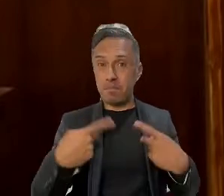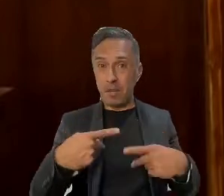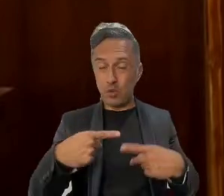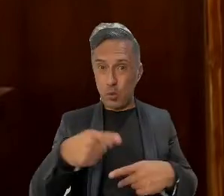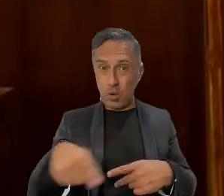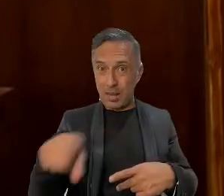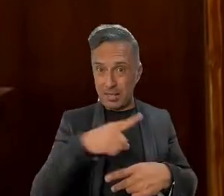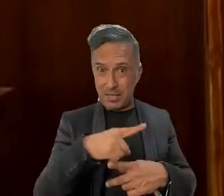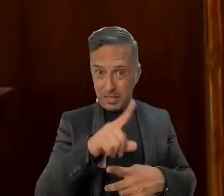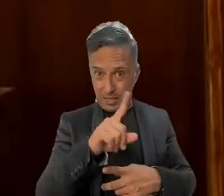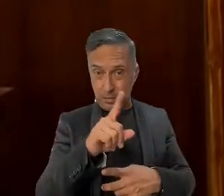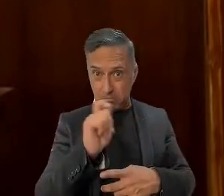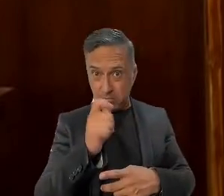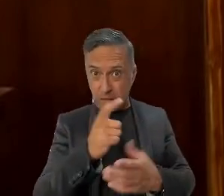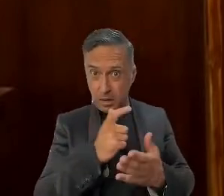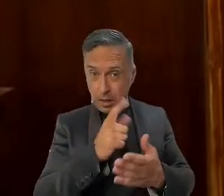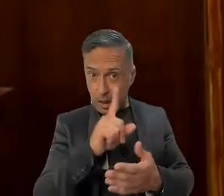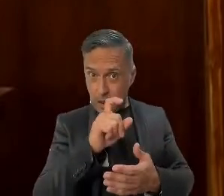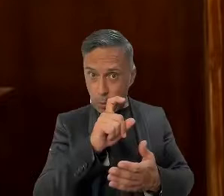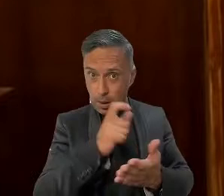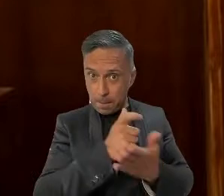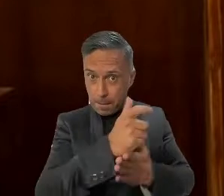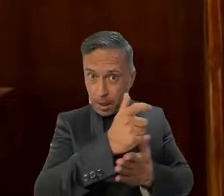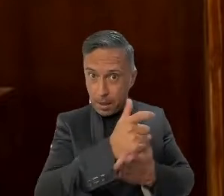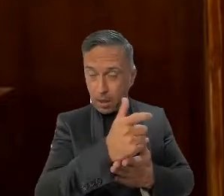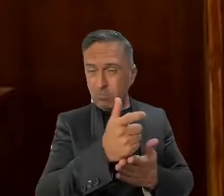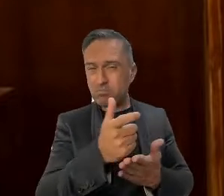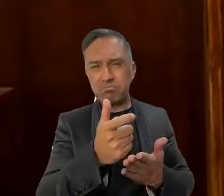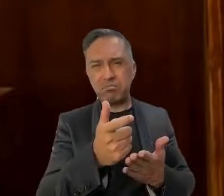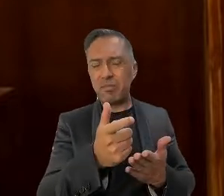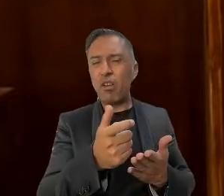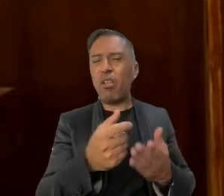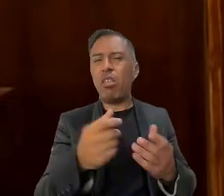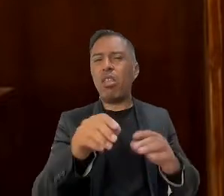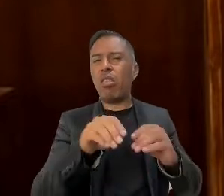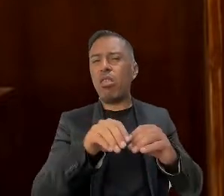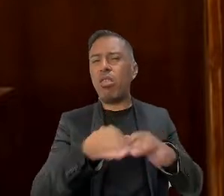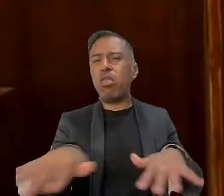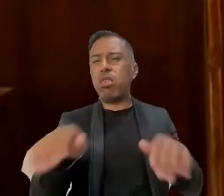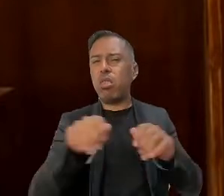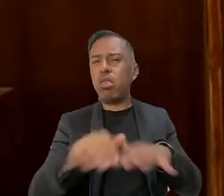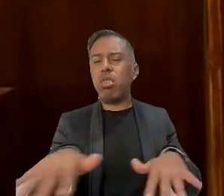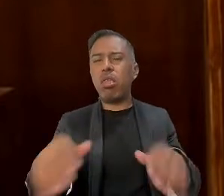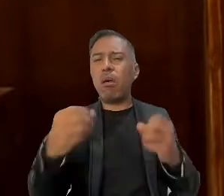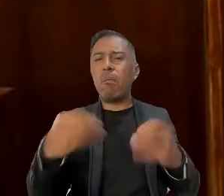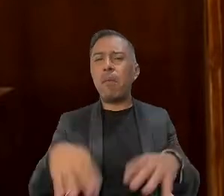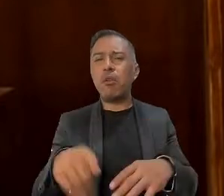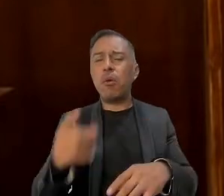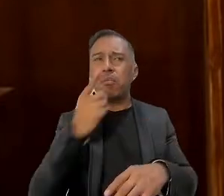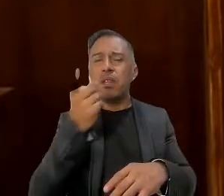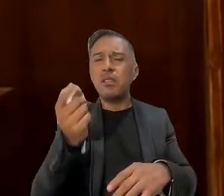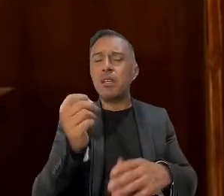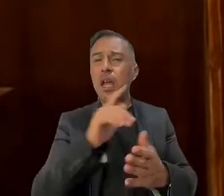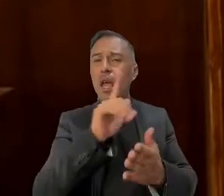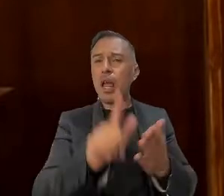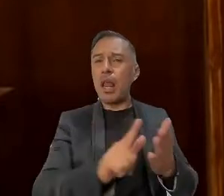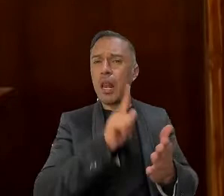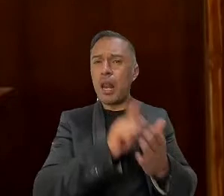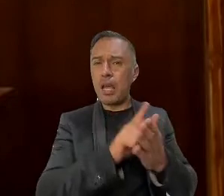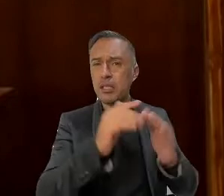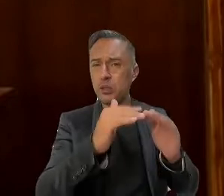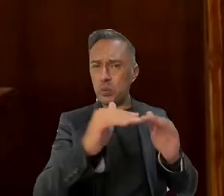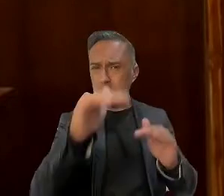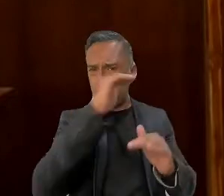el agua y continúa desperdiciándola, argumentando que la ley suprema en su